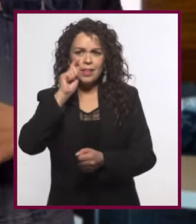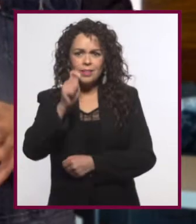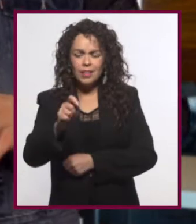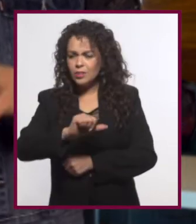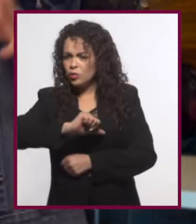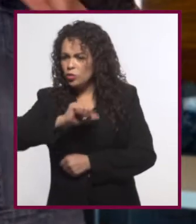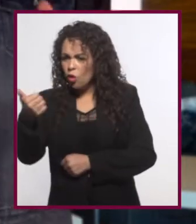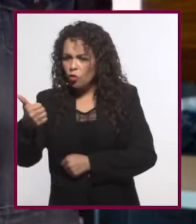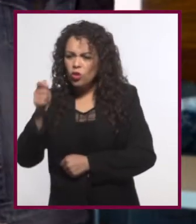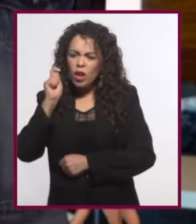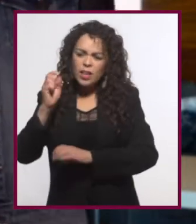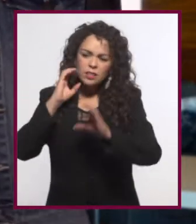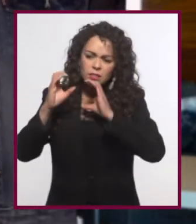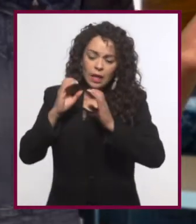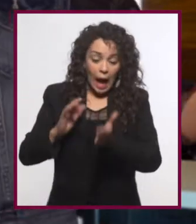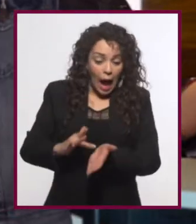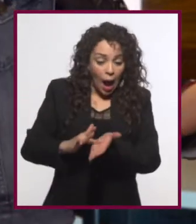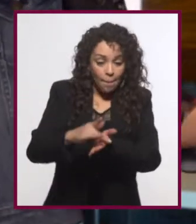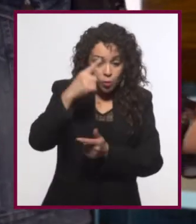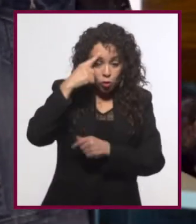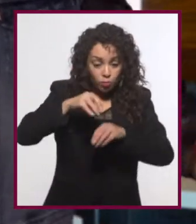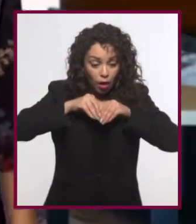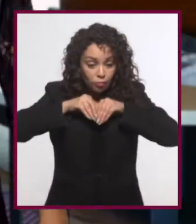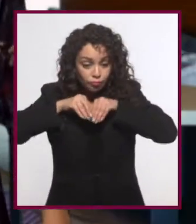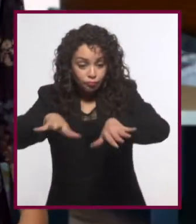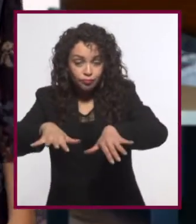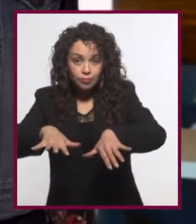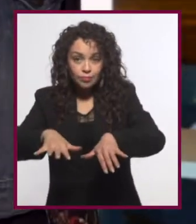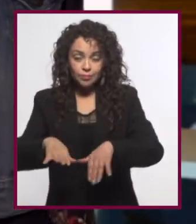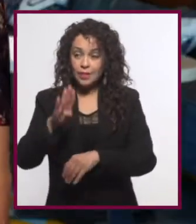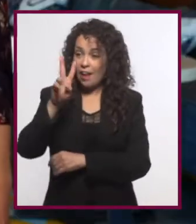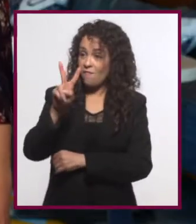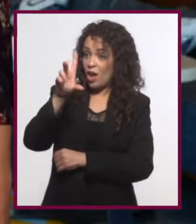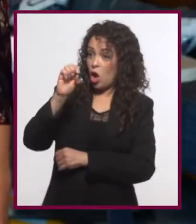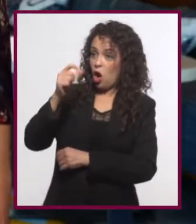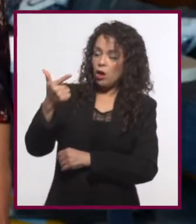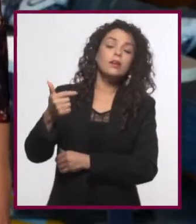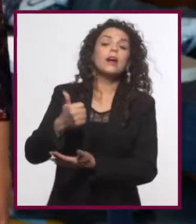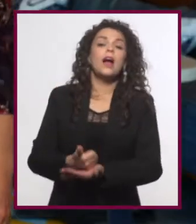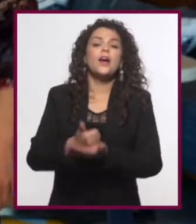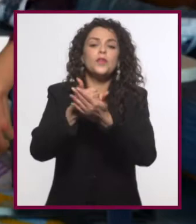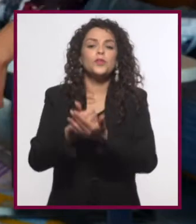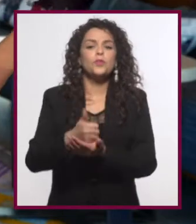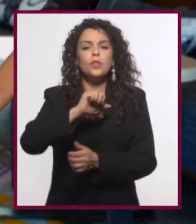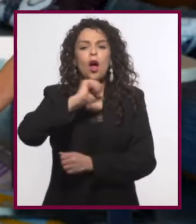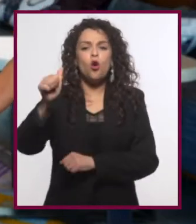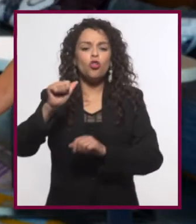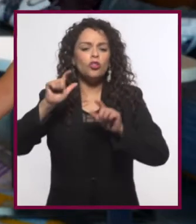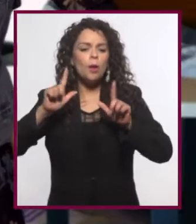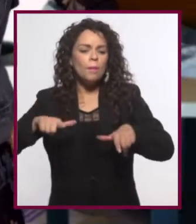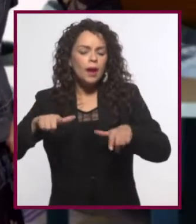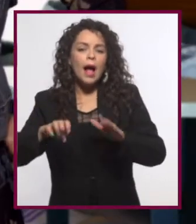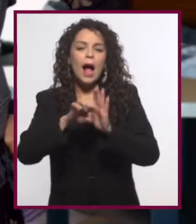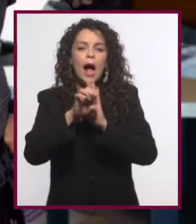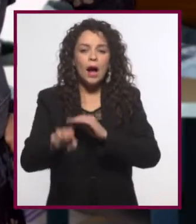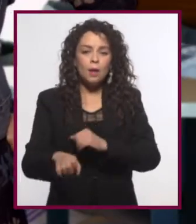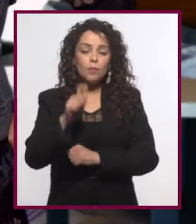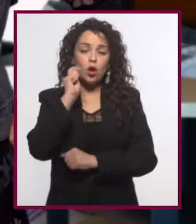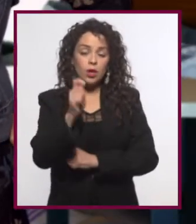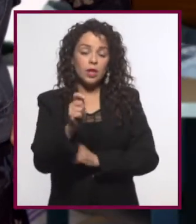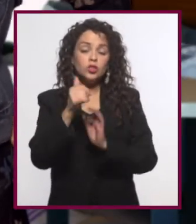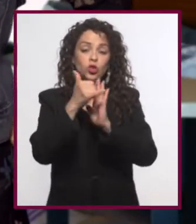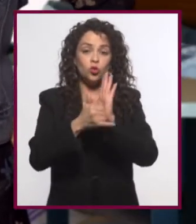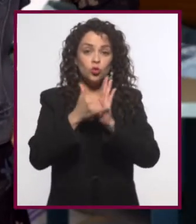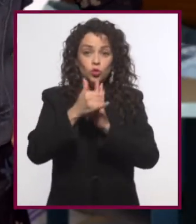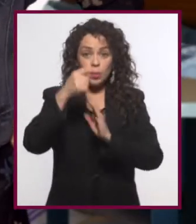apoya por lo menos de otro medio de comunicación para distribuirse. Para el caso de los blogs, a veces se apoyan de otras plataformas como YouTube. Para ayudar a que quien